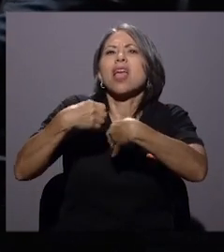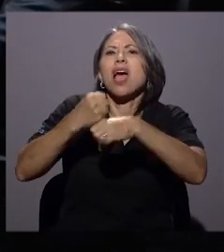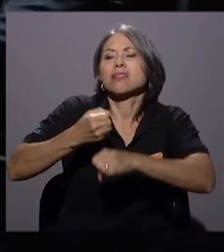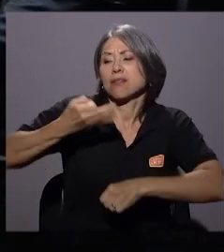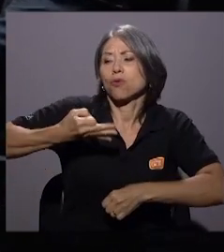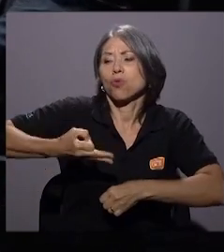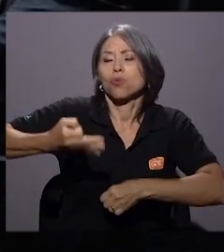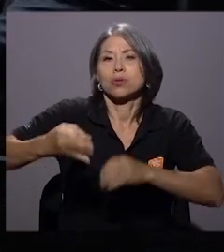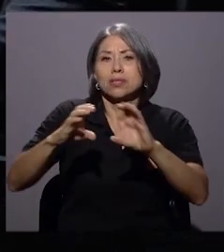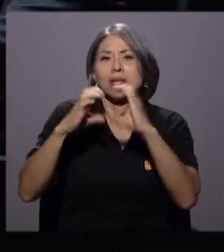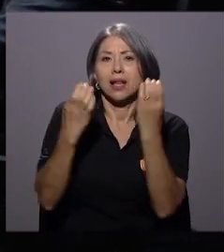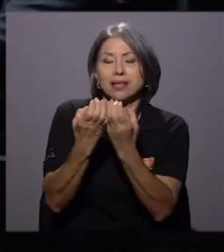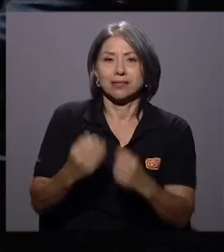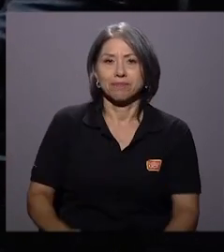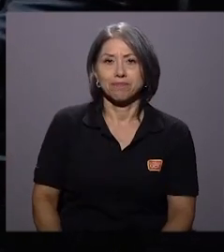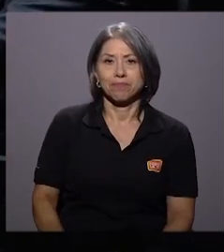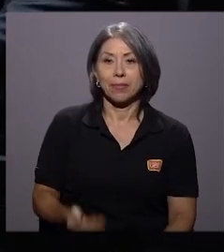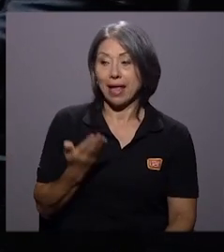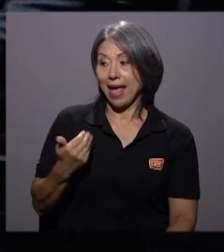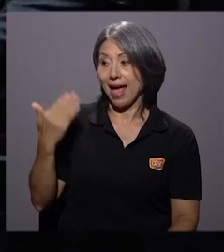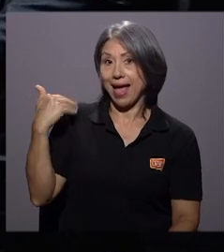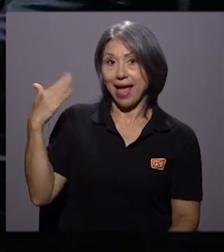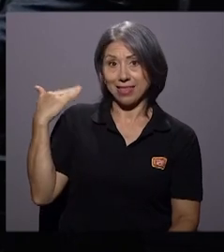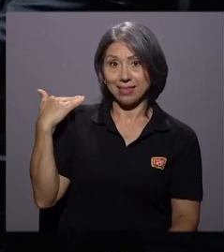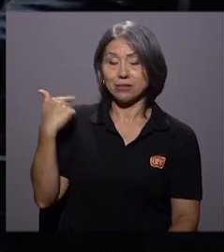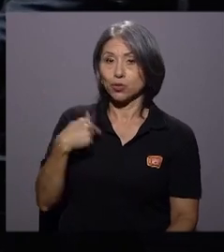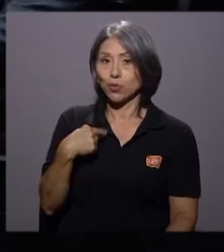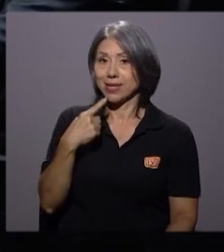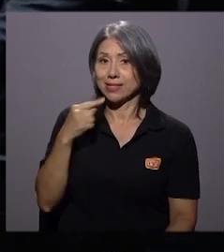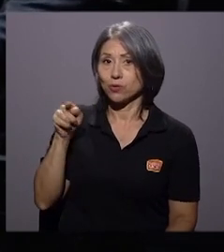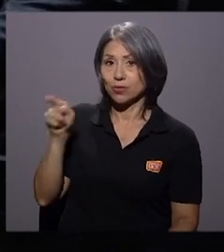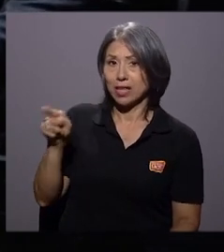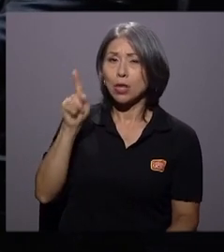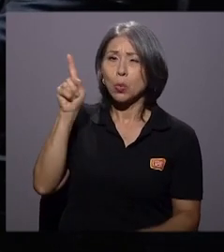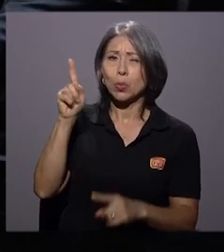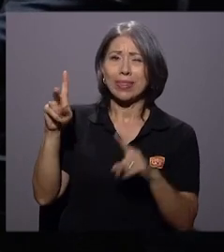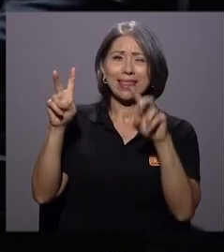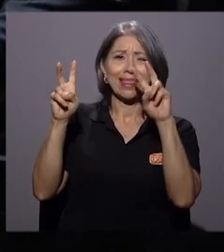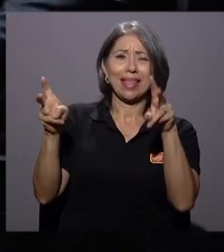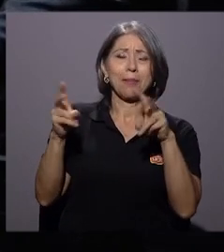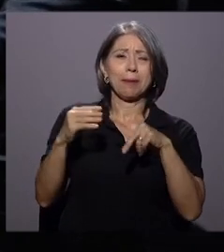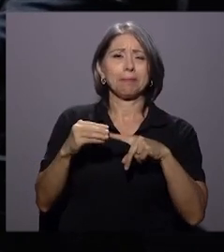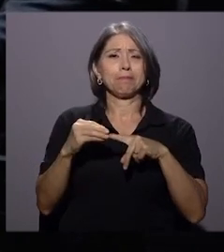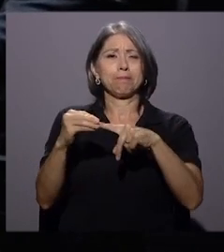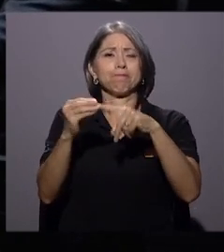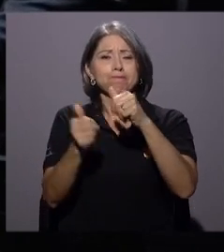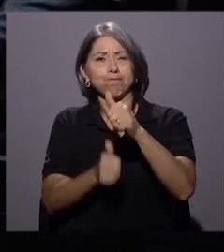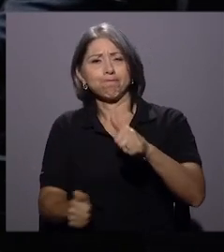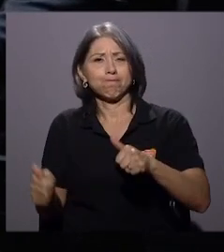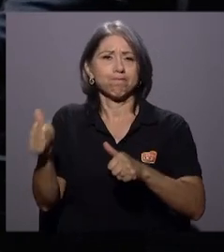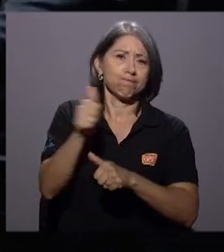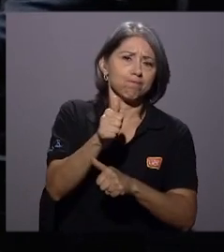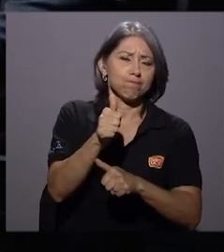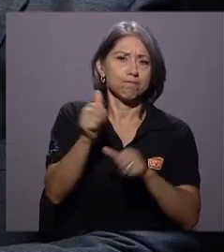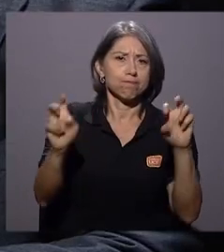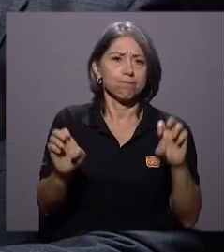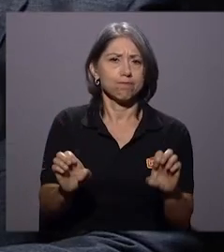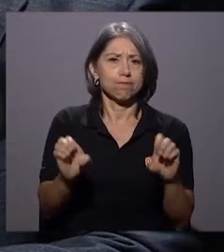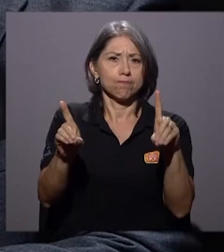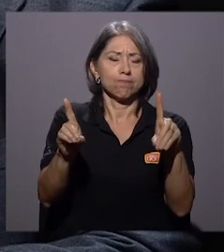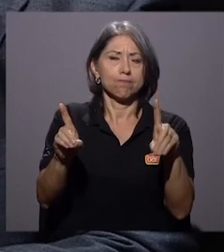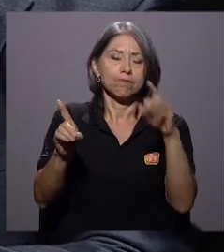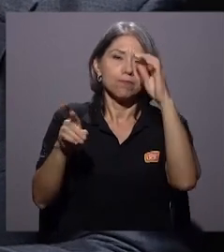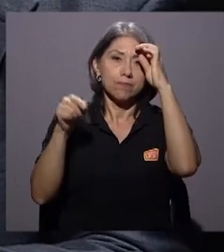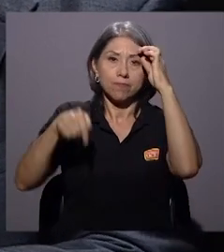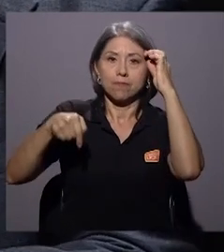Bueno, Marlon, antes de la pausa yo le decía a usted que una de las prioridades en materia de educación que debería discutir el país es